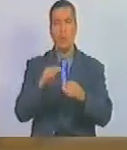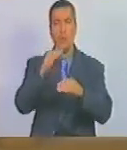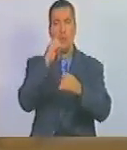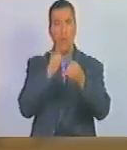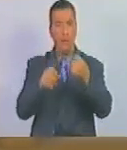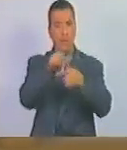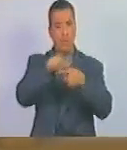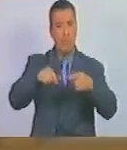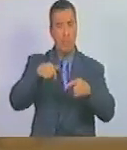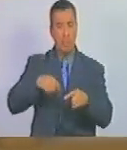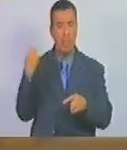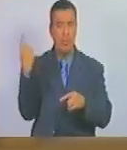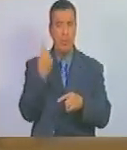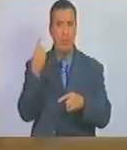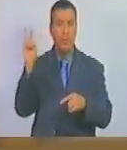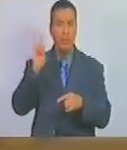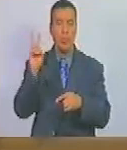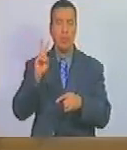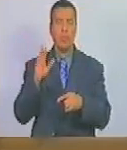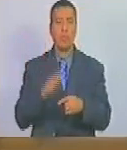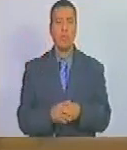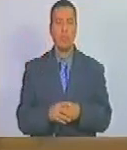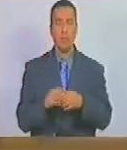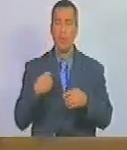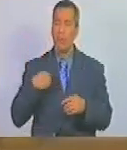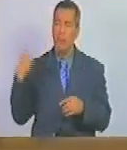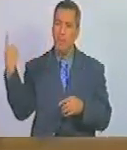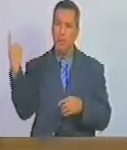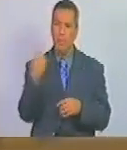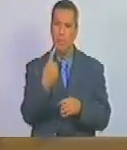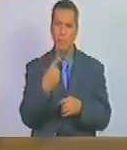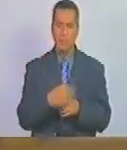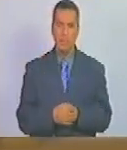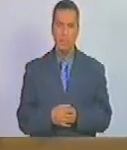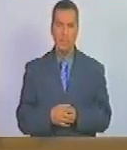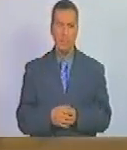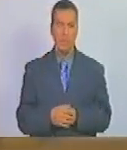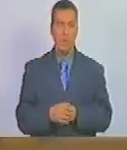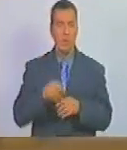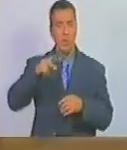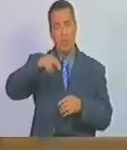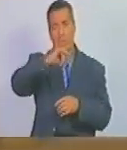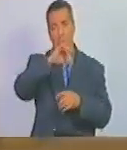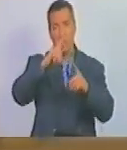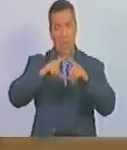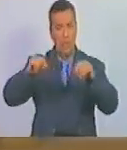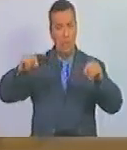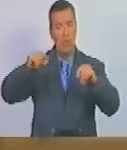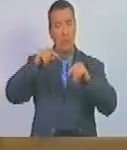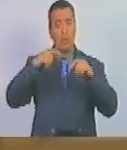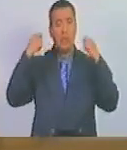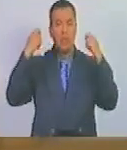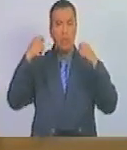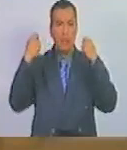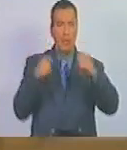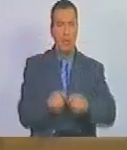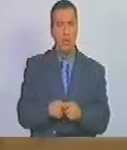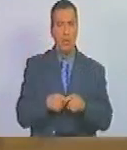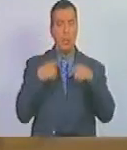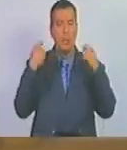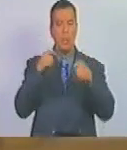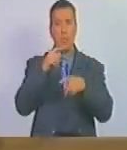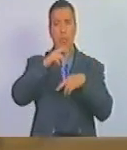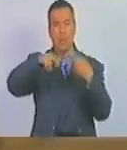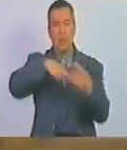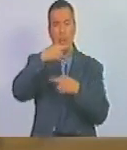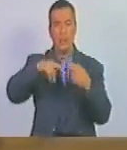semana Venezuela venía de Nicaragua de la celebración del aniversario de